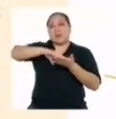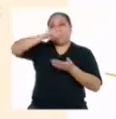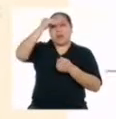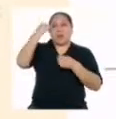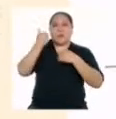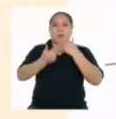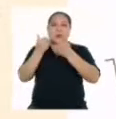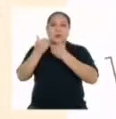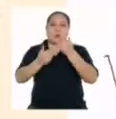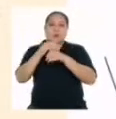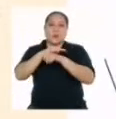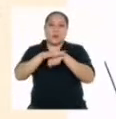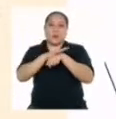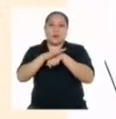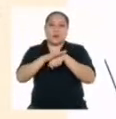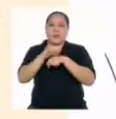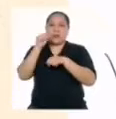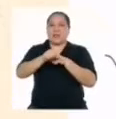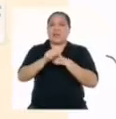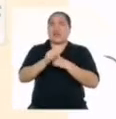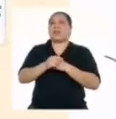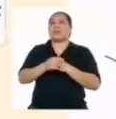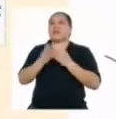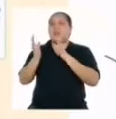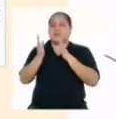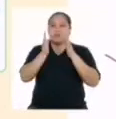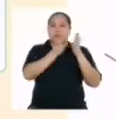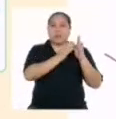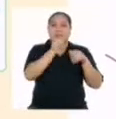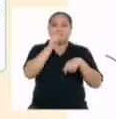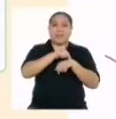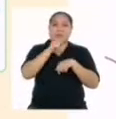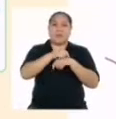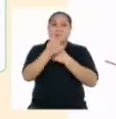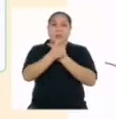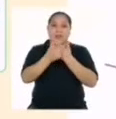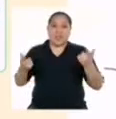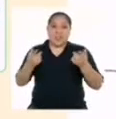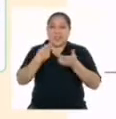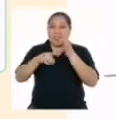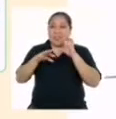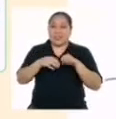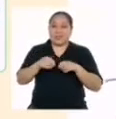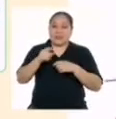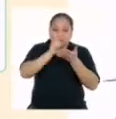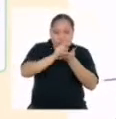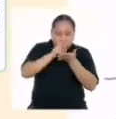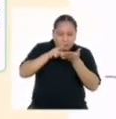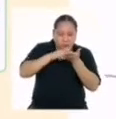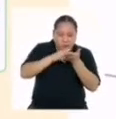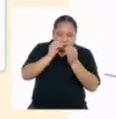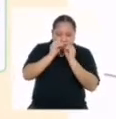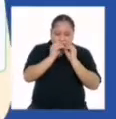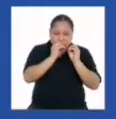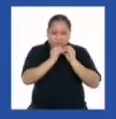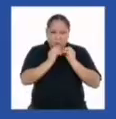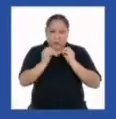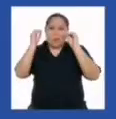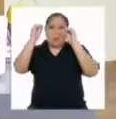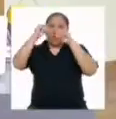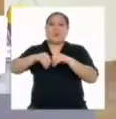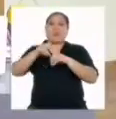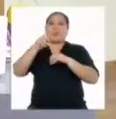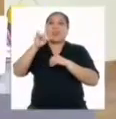planificación y textualización de nuestra reseña de pasatiempos. Y luego la revisaremos y publicaremos en nuestro diario de pasatiempos.